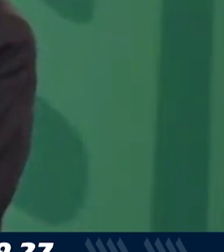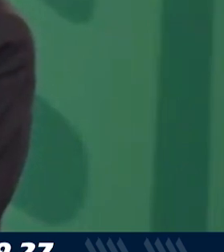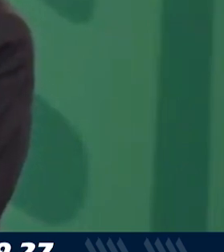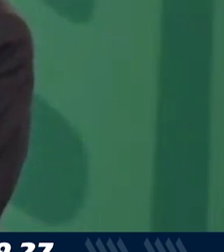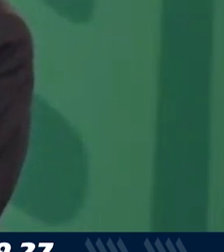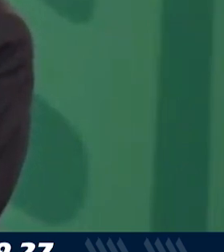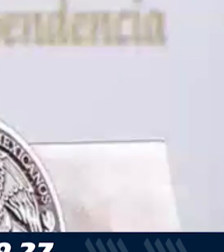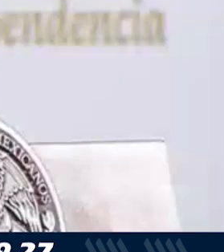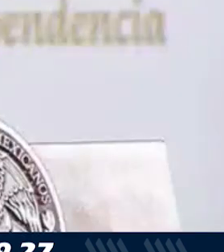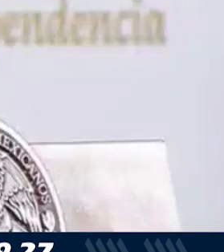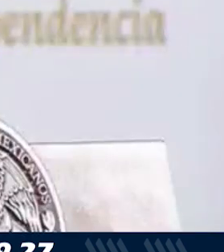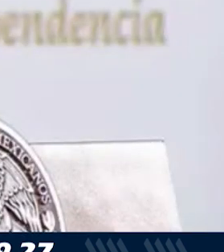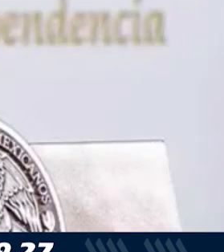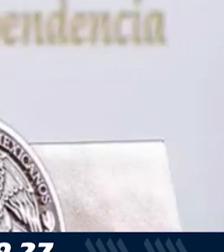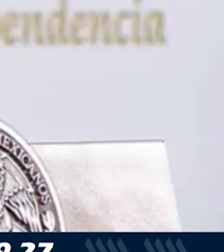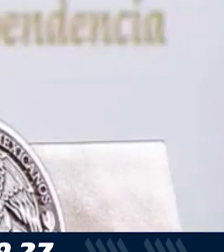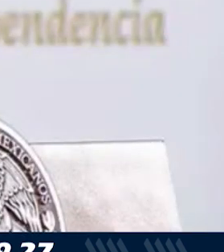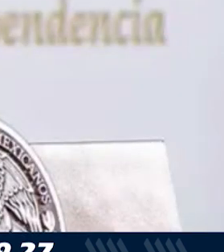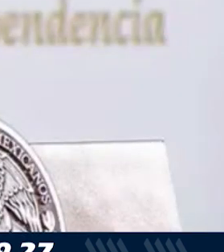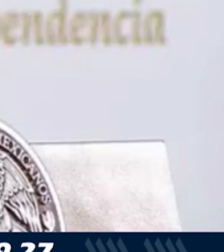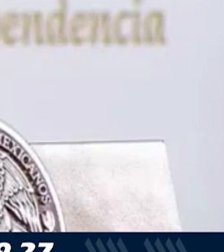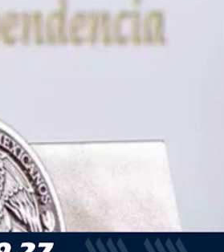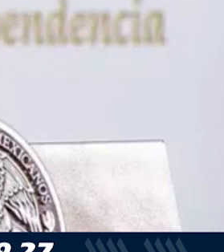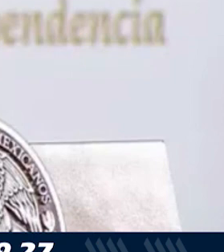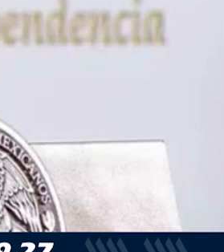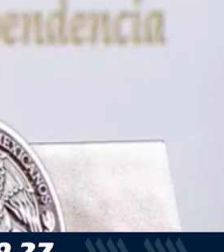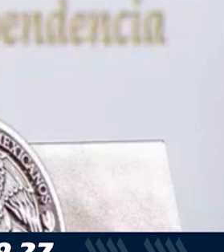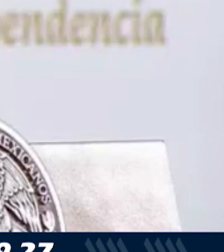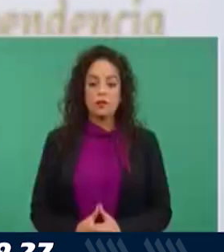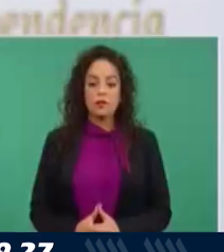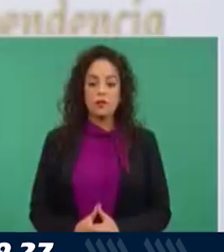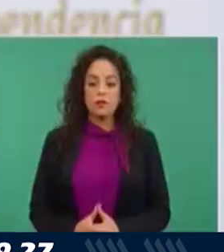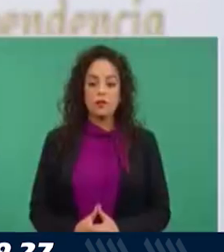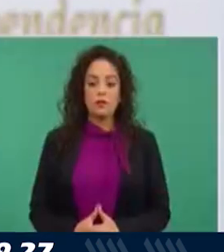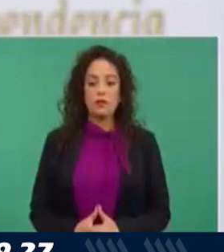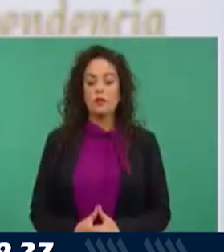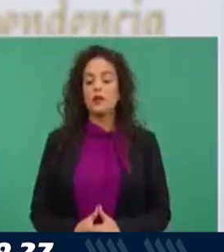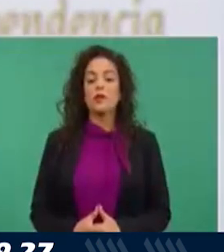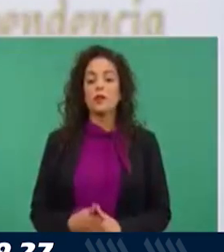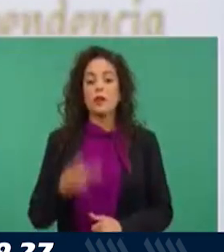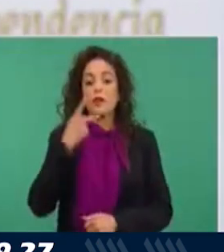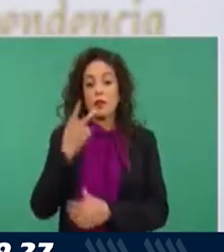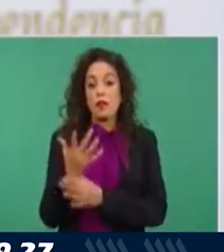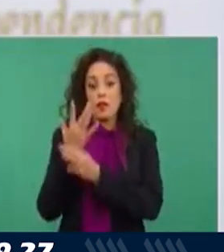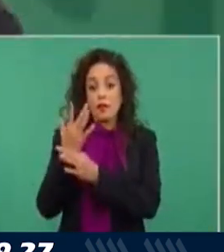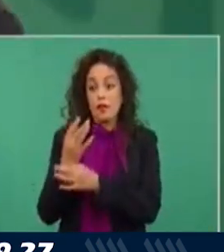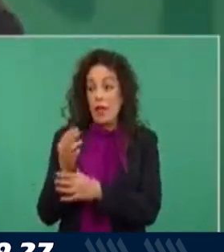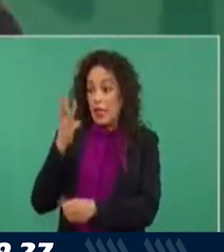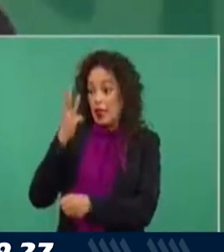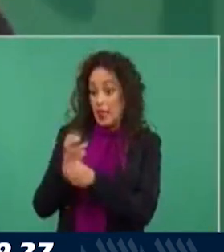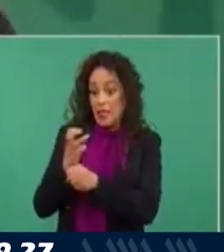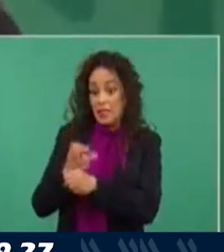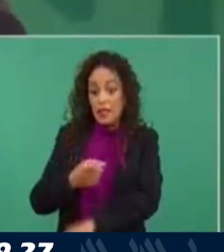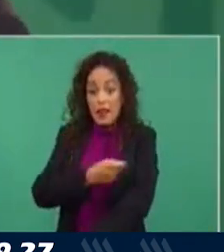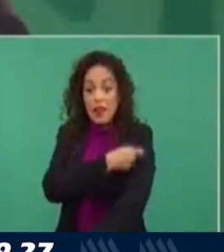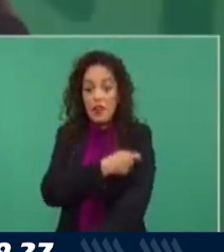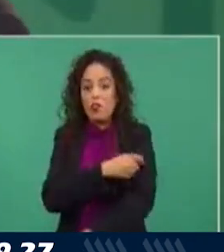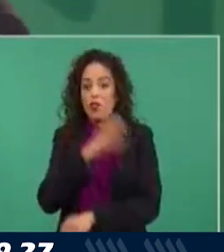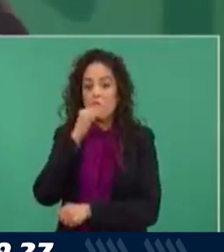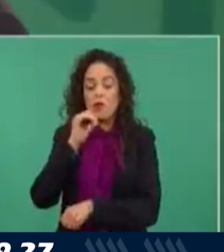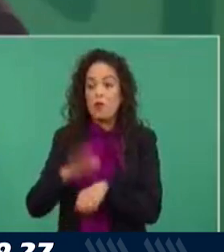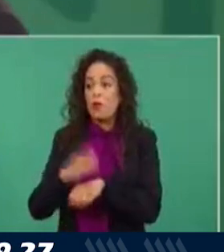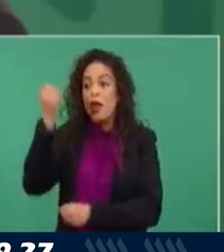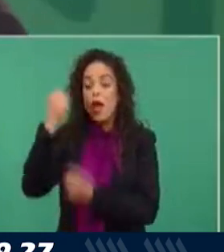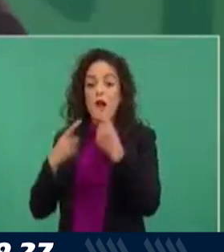algunas que son de una dosis. Entonces, es reforzar. Entonces, estos refuerzos... con